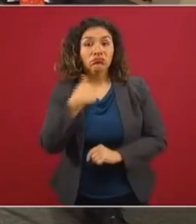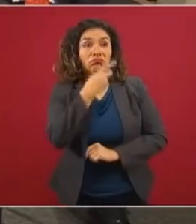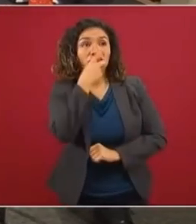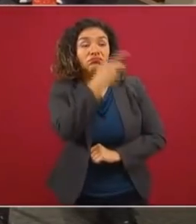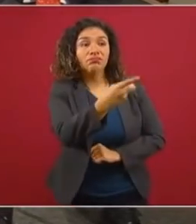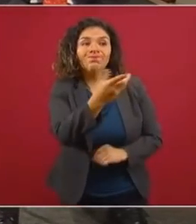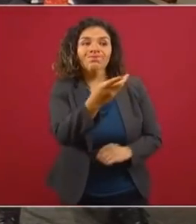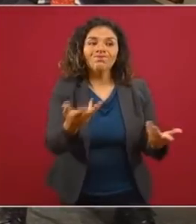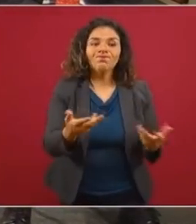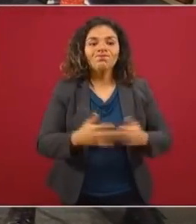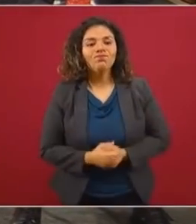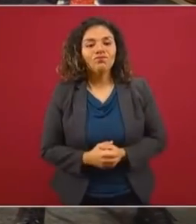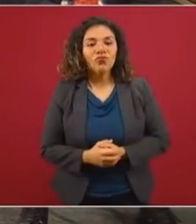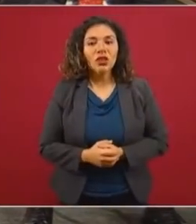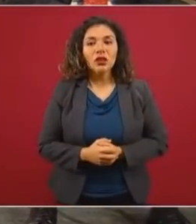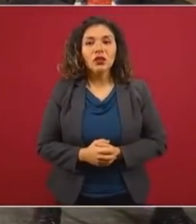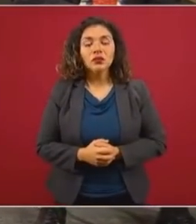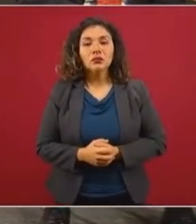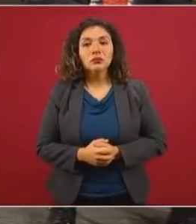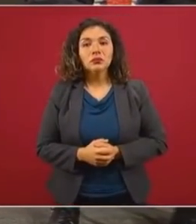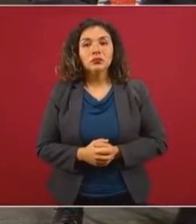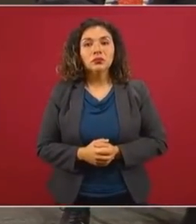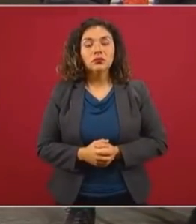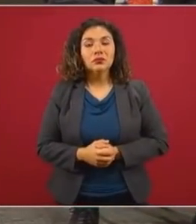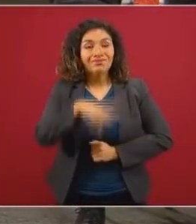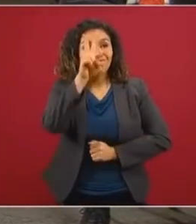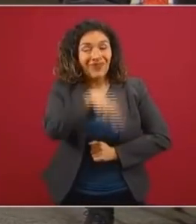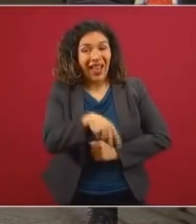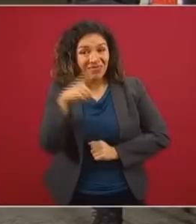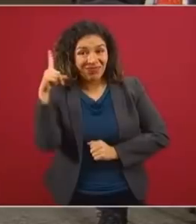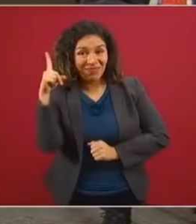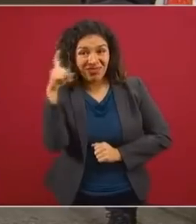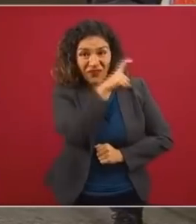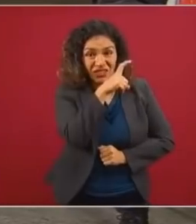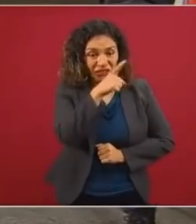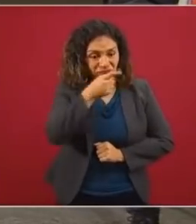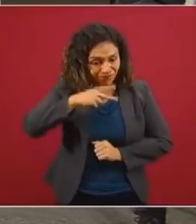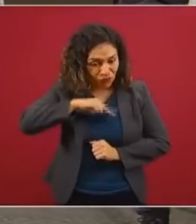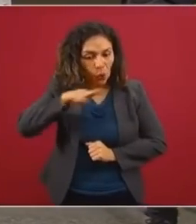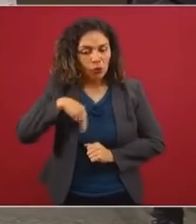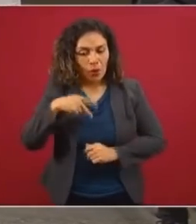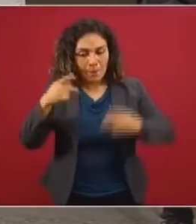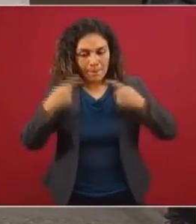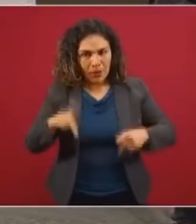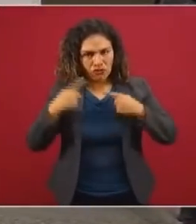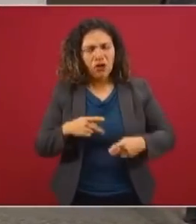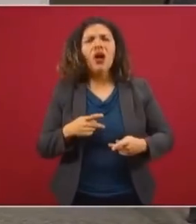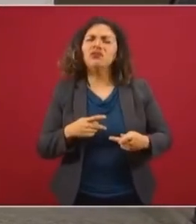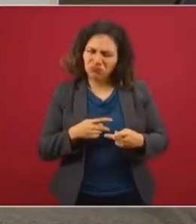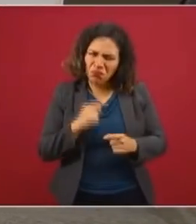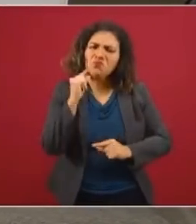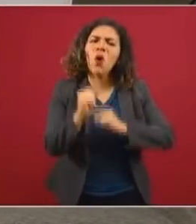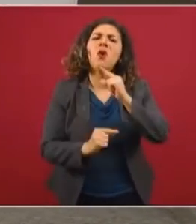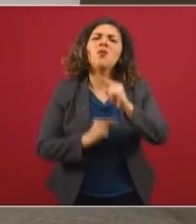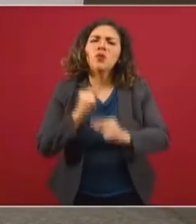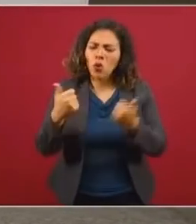que es difícil para nosotros, estamos saliendo adelante por